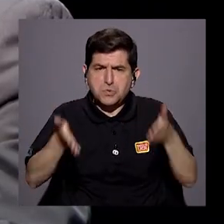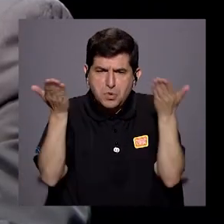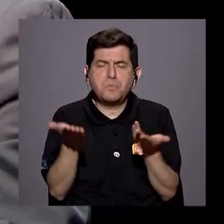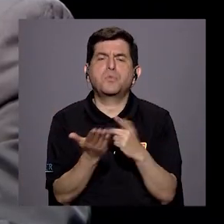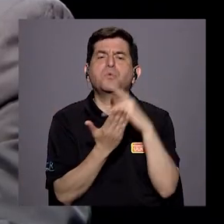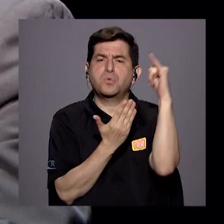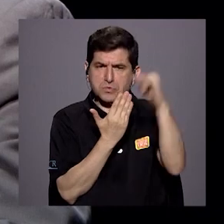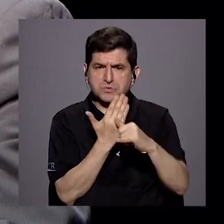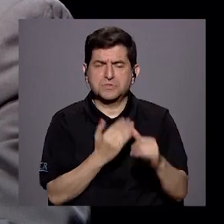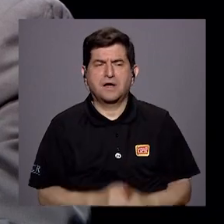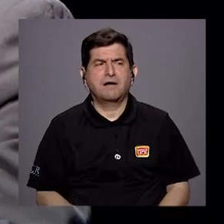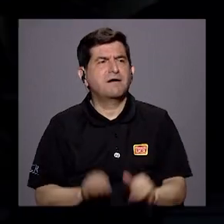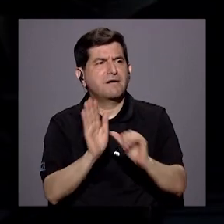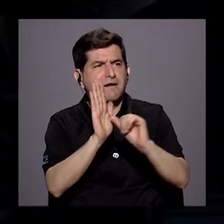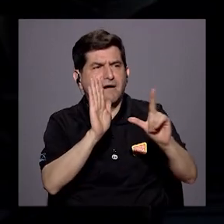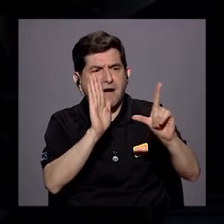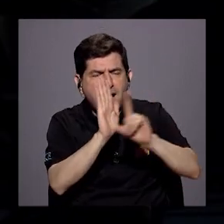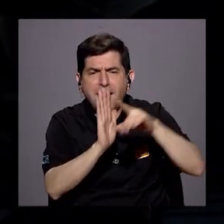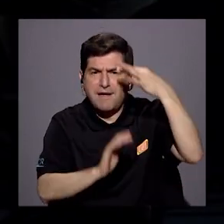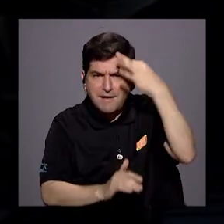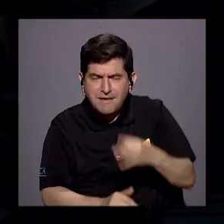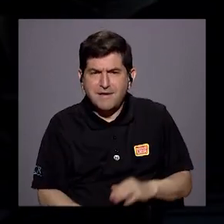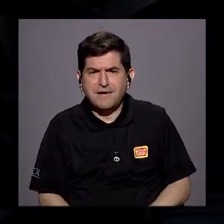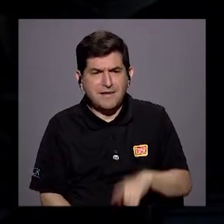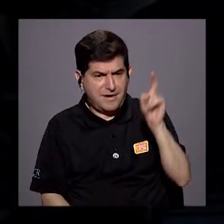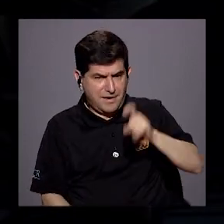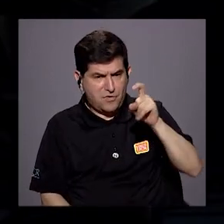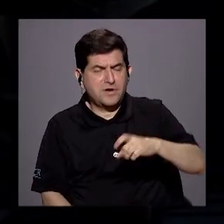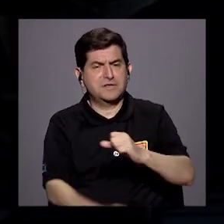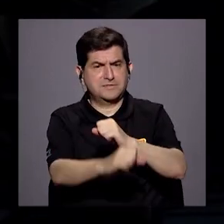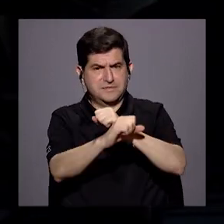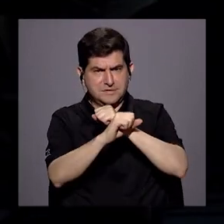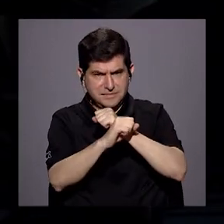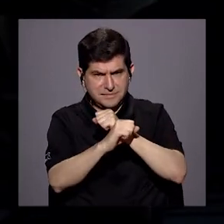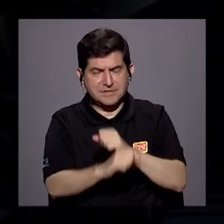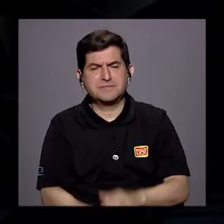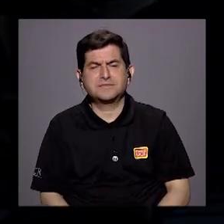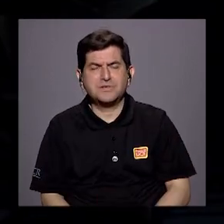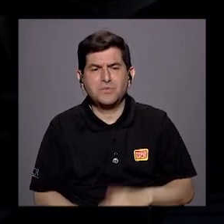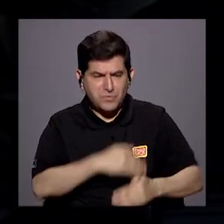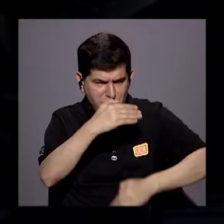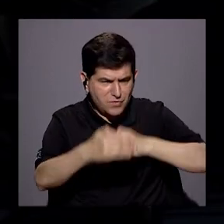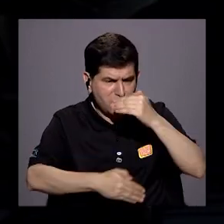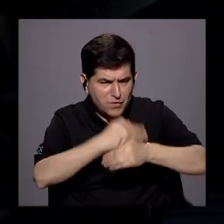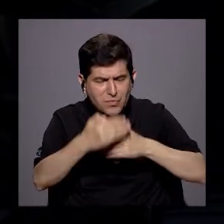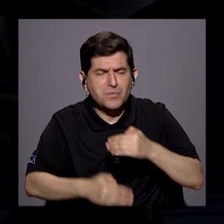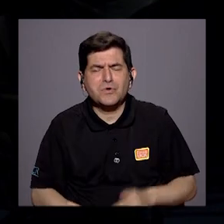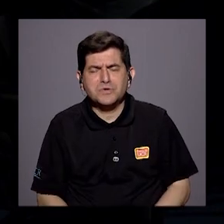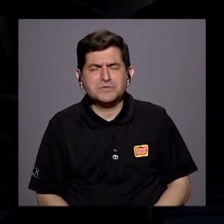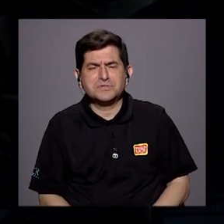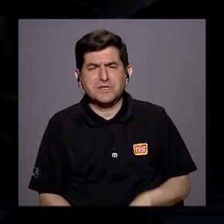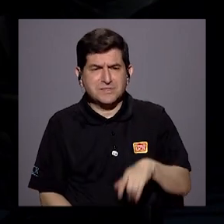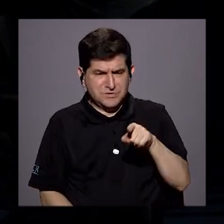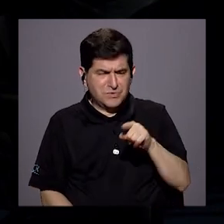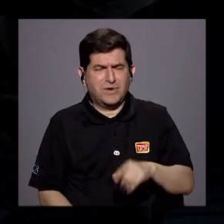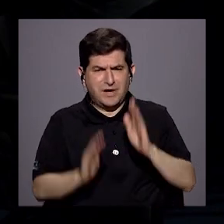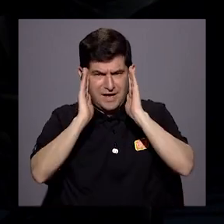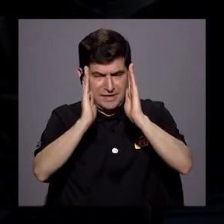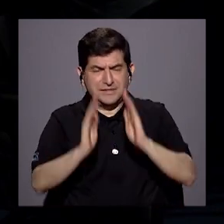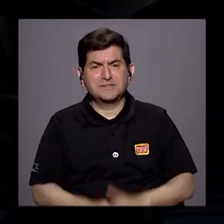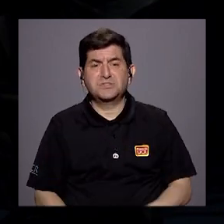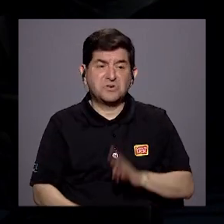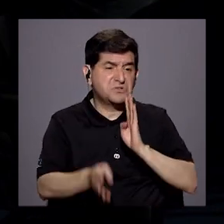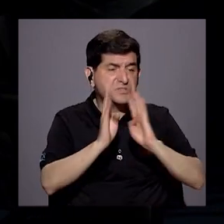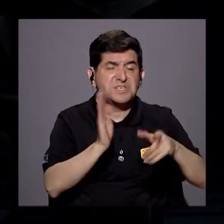ese proyecto. Yo creo que la Asamblea Legislativa debería tomar muy en serio el tema de la remitología. Que es un tema que si usted ve, se habla, pero